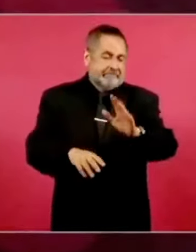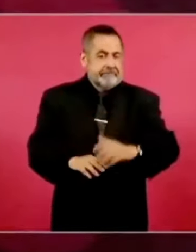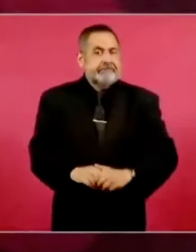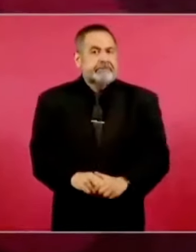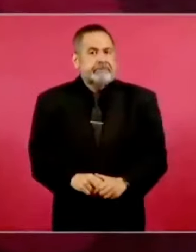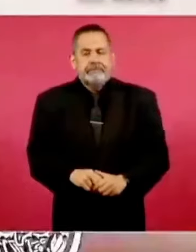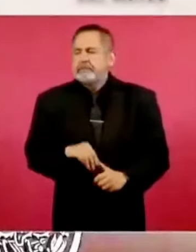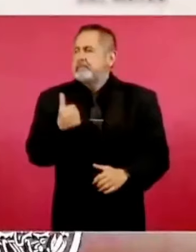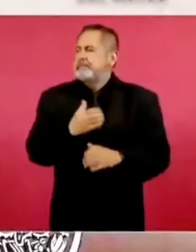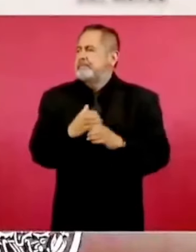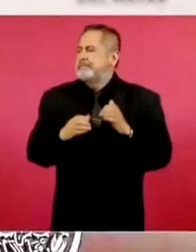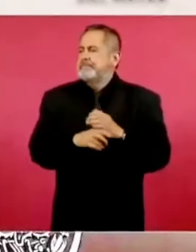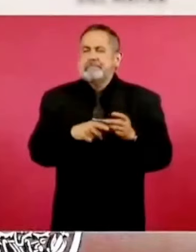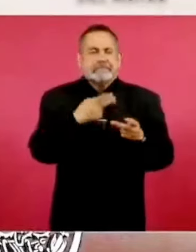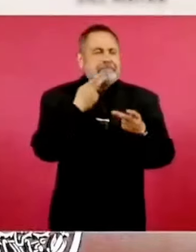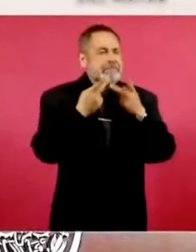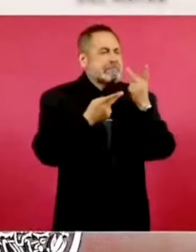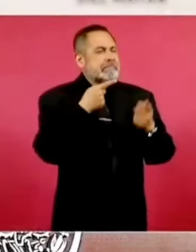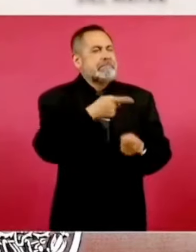¿Qué otra cosa?